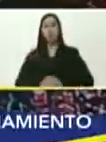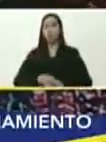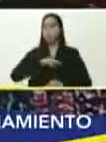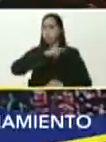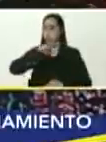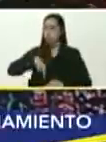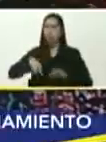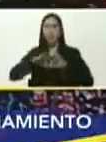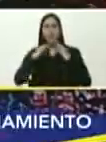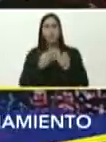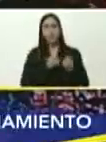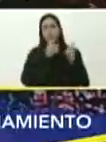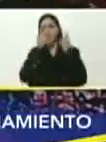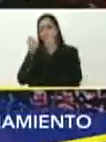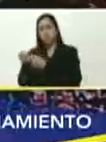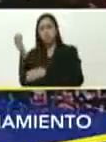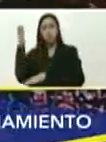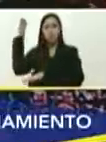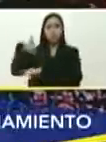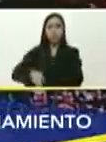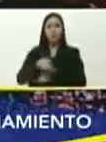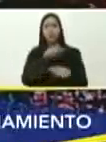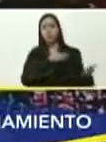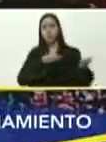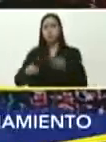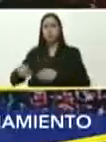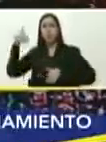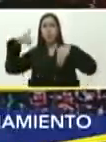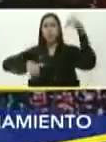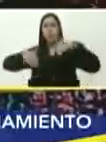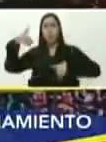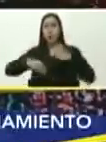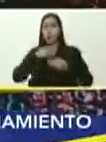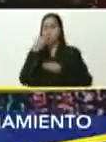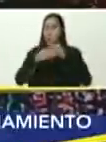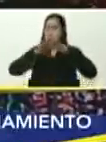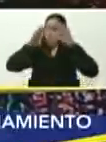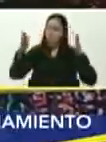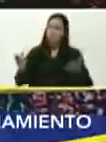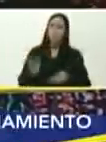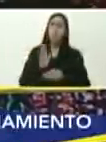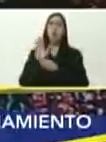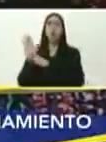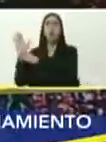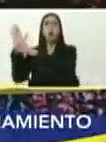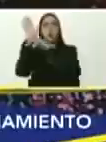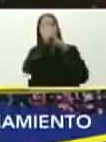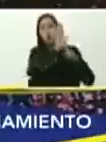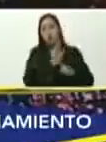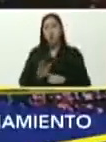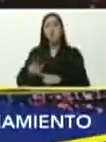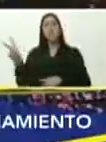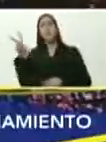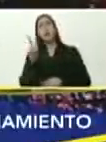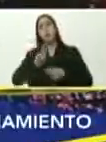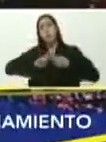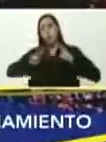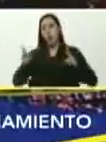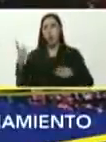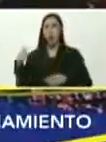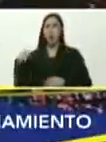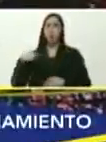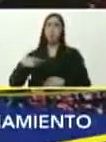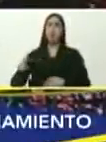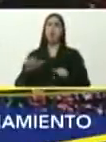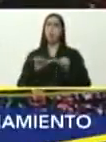votar en familia, toda la familia a votar, vamos a darle una lección al mundo, de que Venezuela está en paz, de que Venezuela